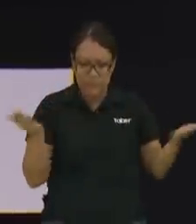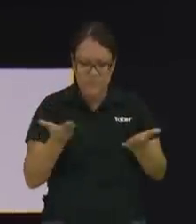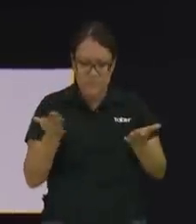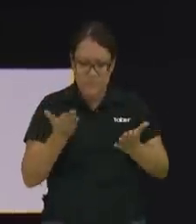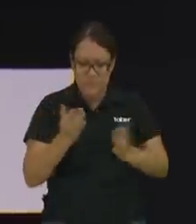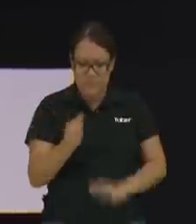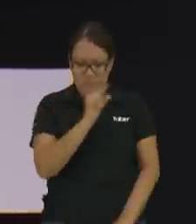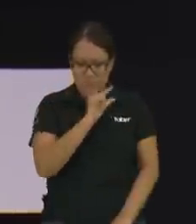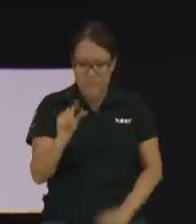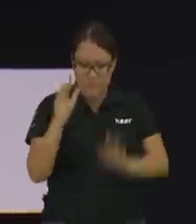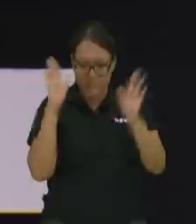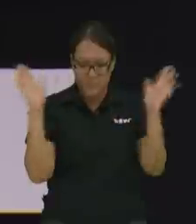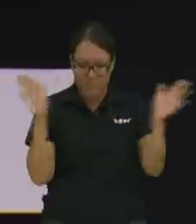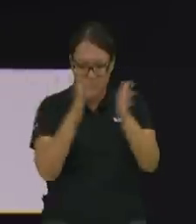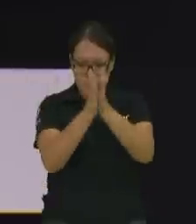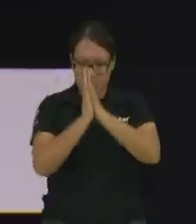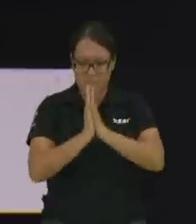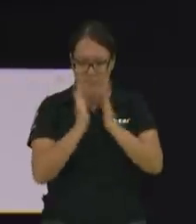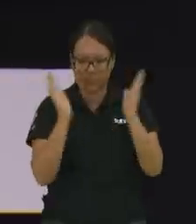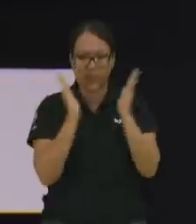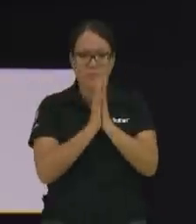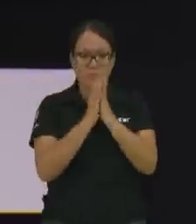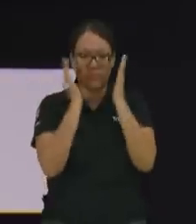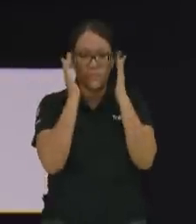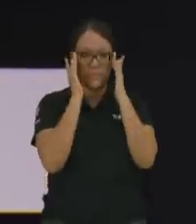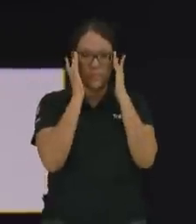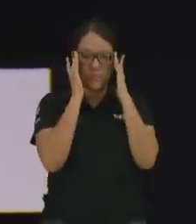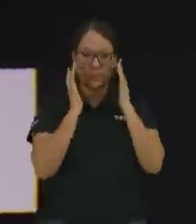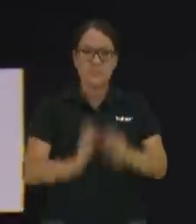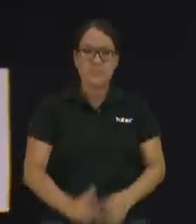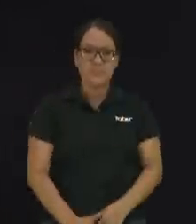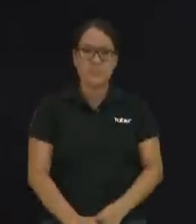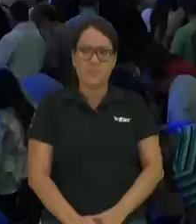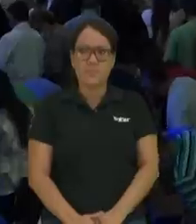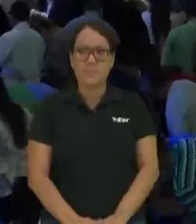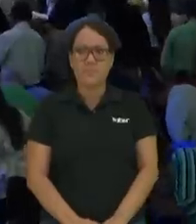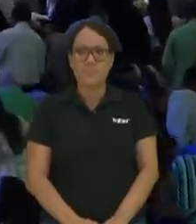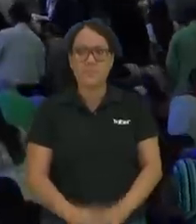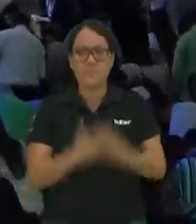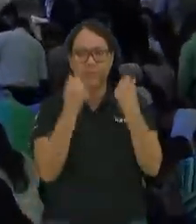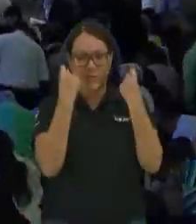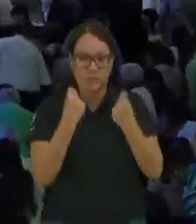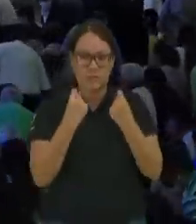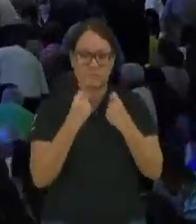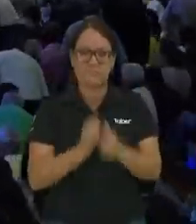En Cristo Jesús lo pedimos y la iglesia dice, Amén. Pueden sentarse.